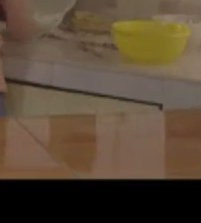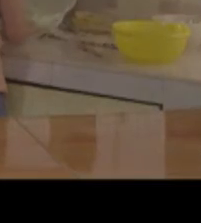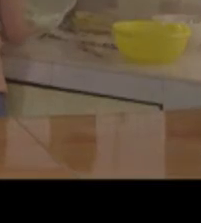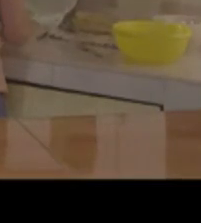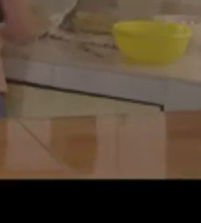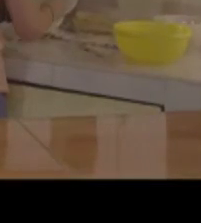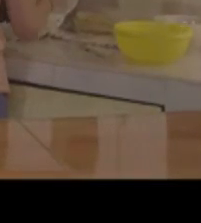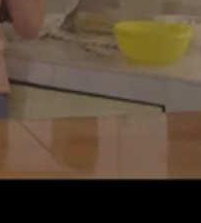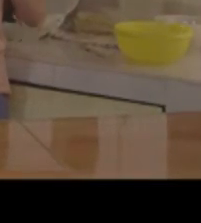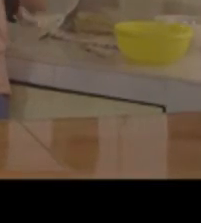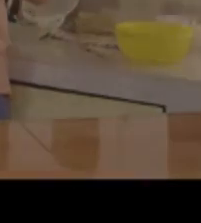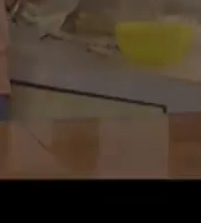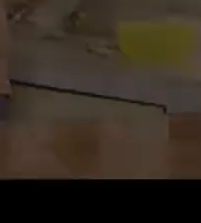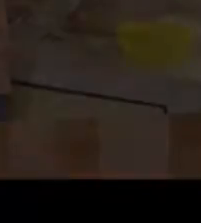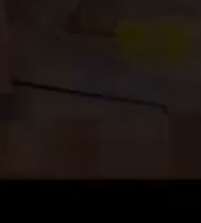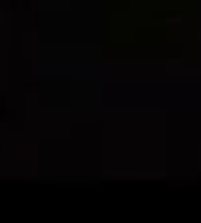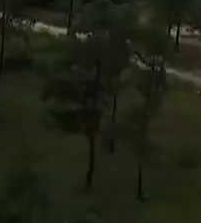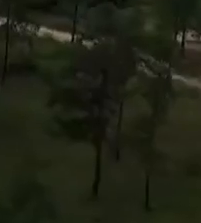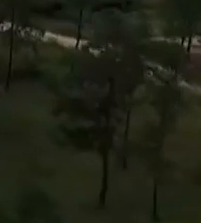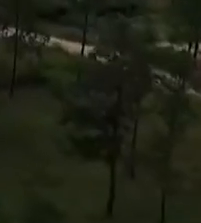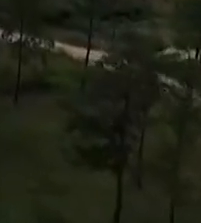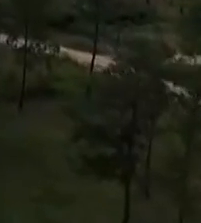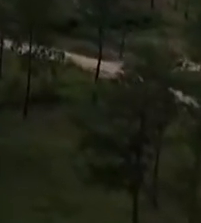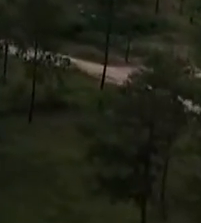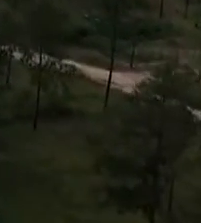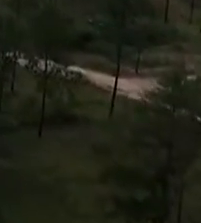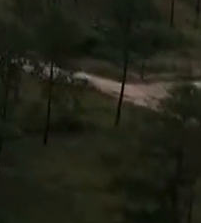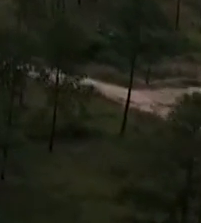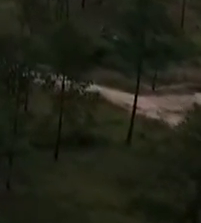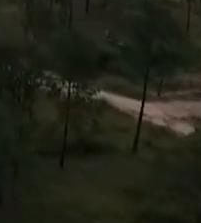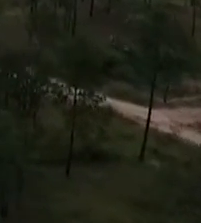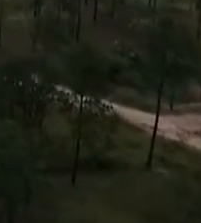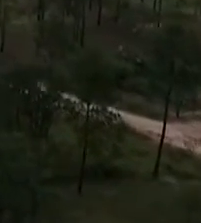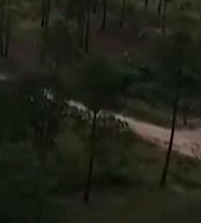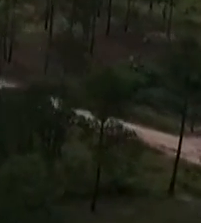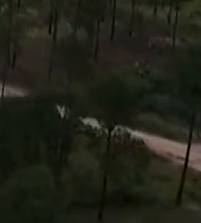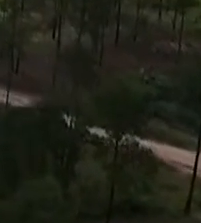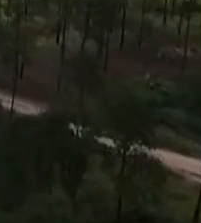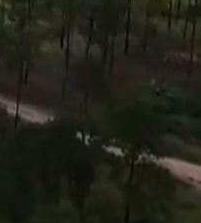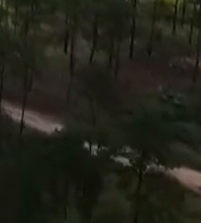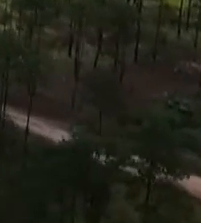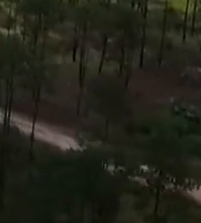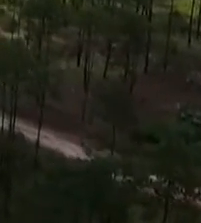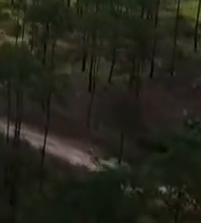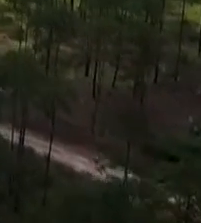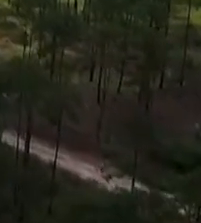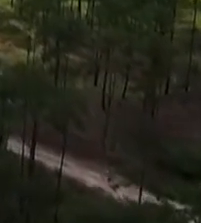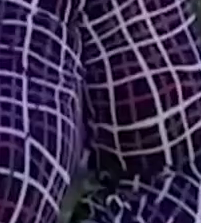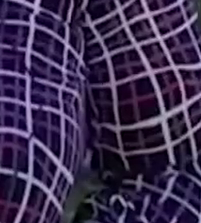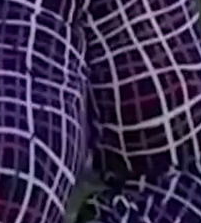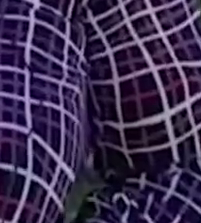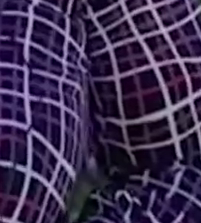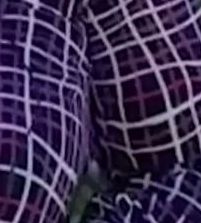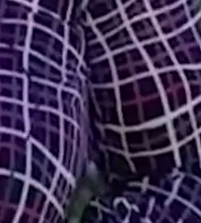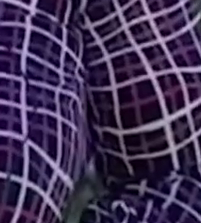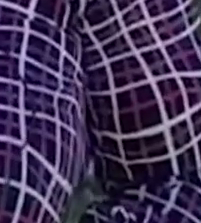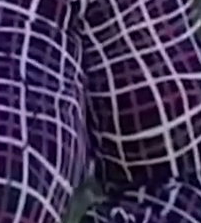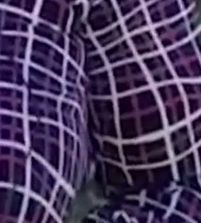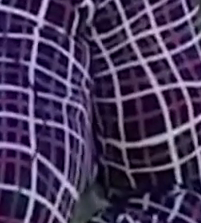hondureños tienen una vida mejor. Agradecer al presidente Juan Orlando Hernández porque